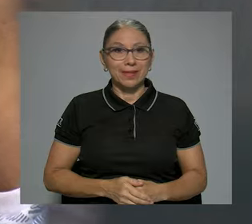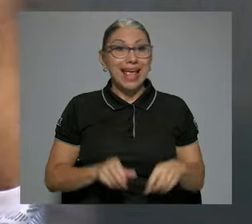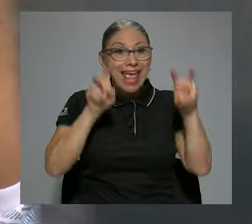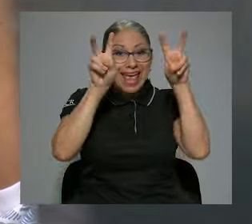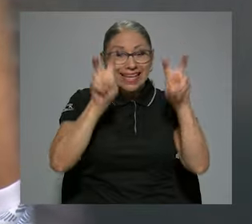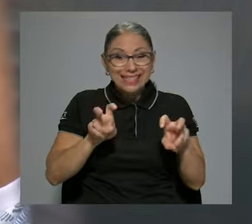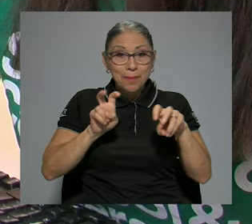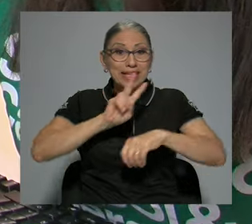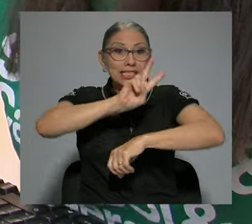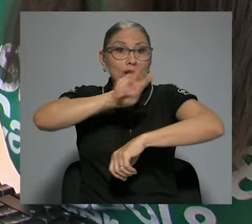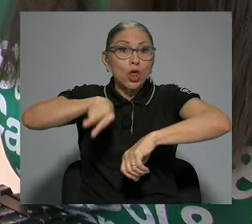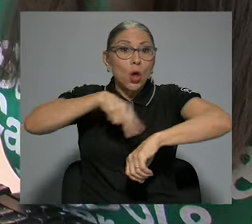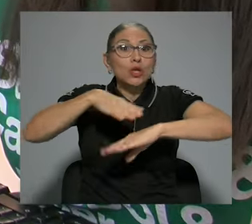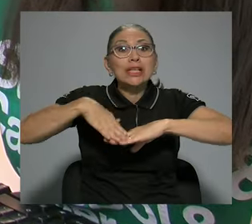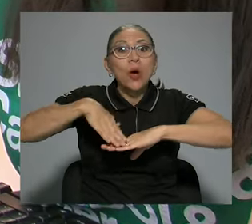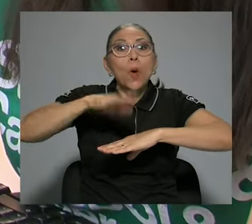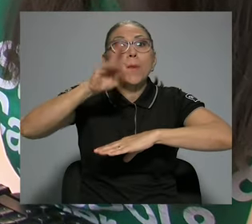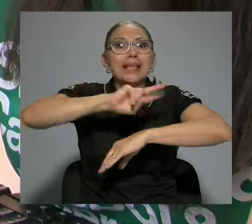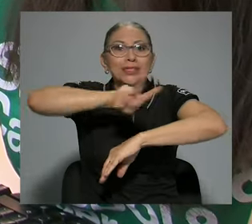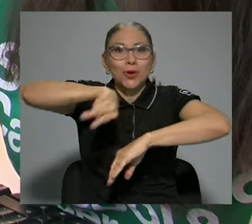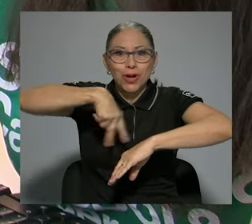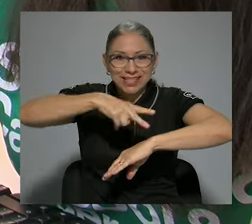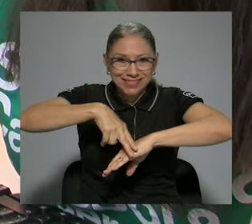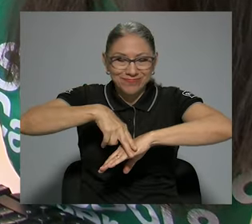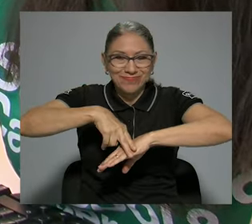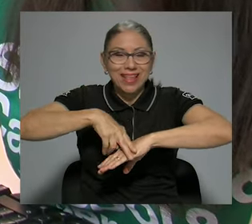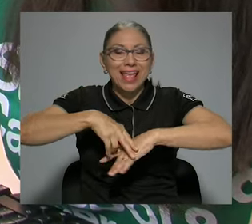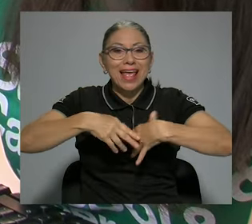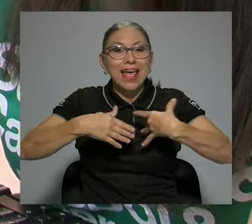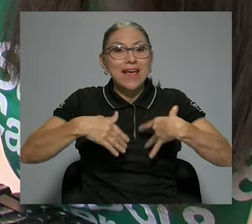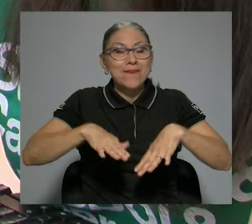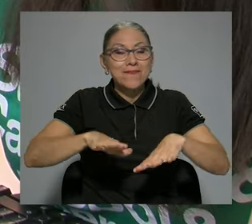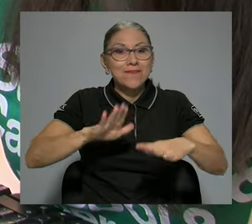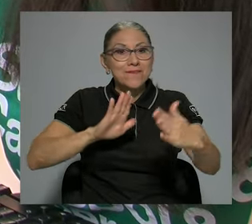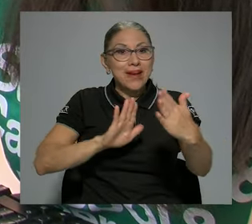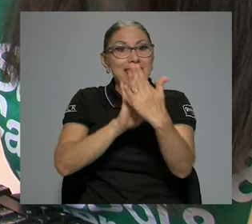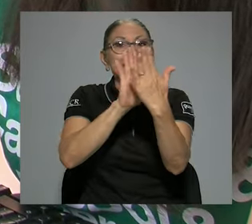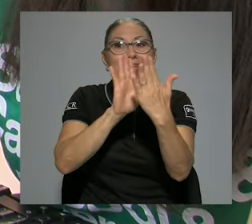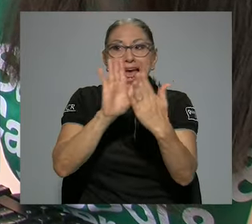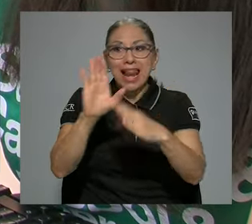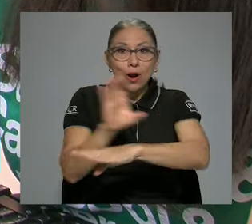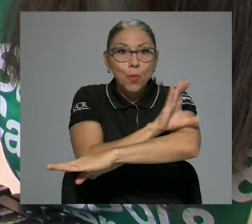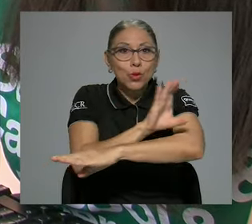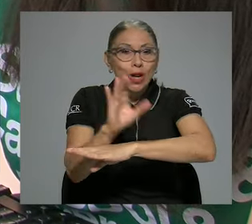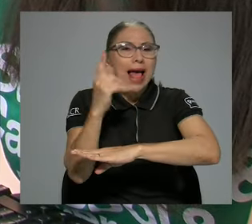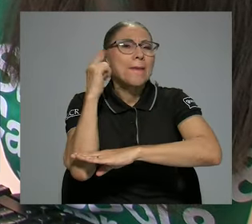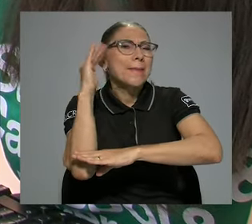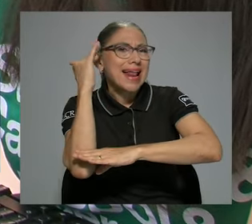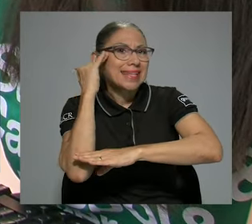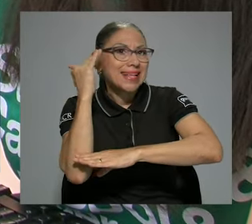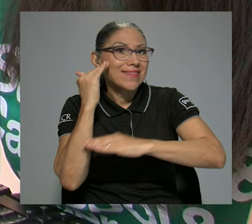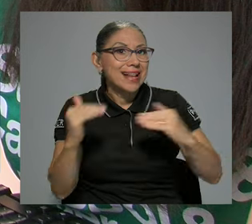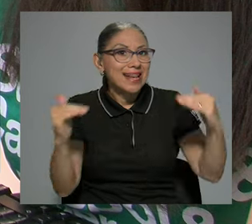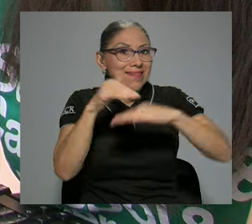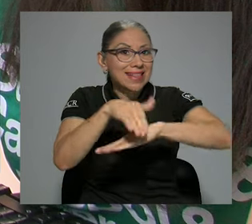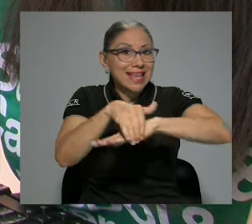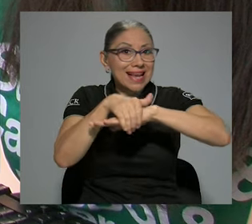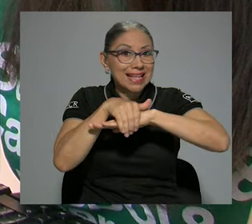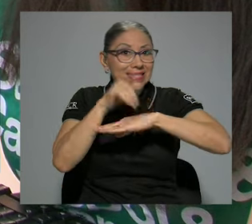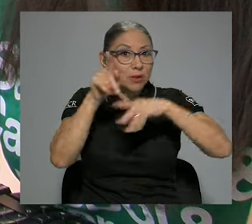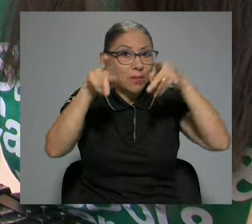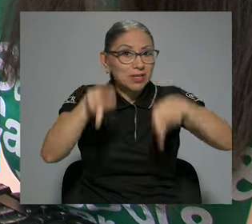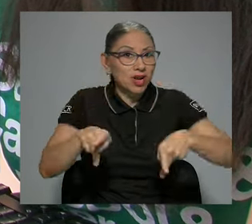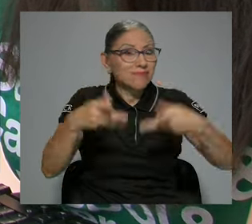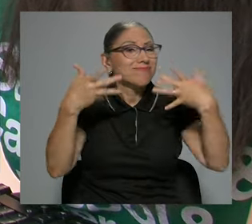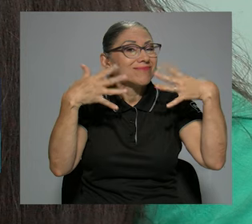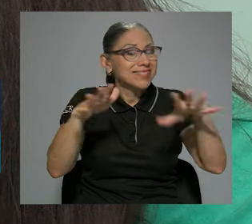Los exámenes de dos o más horas frente a una computadora para determinar el nivel de inglés de una persona quedaron en el pasado.